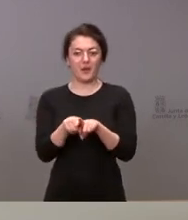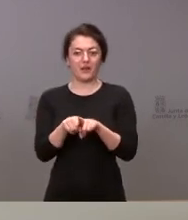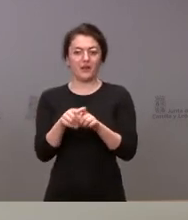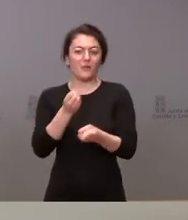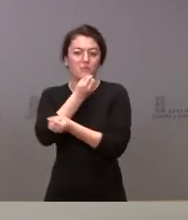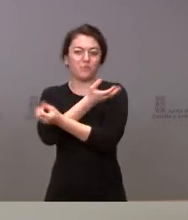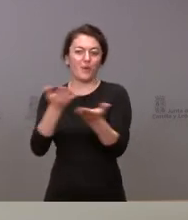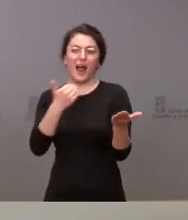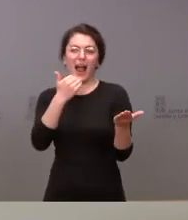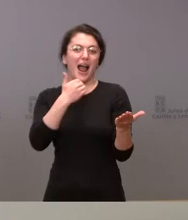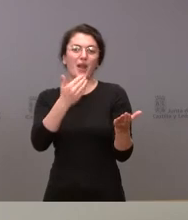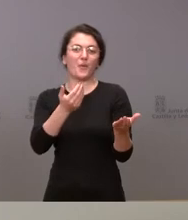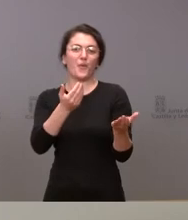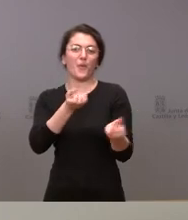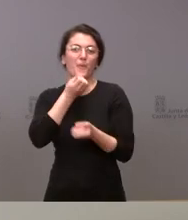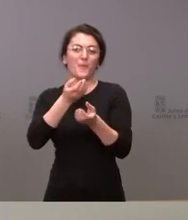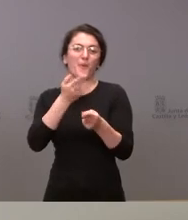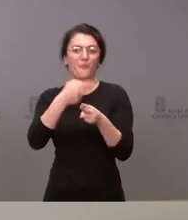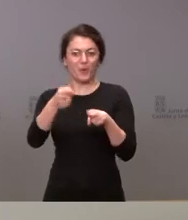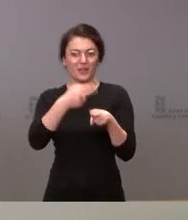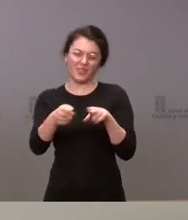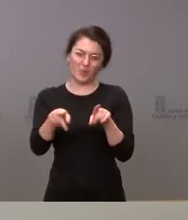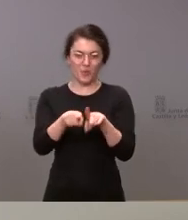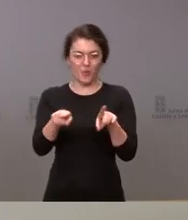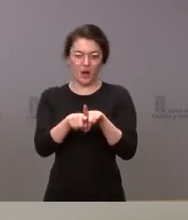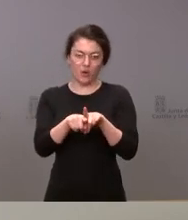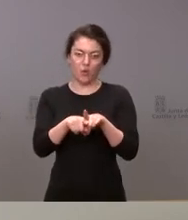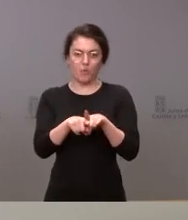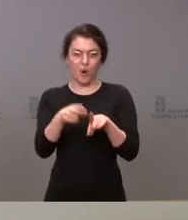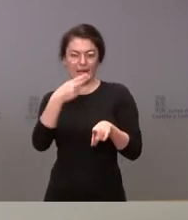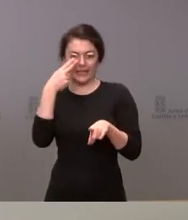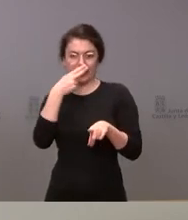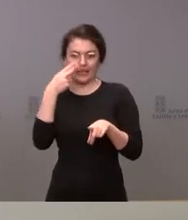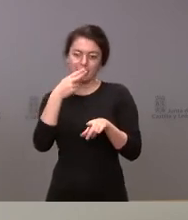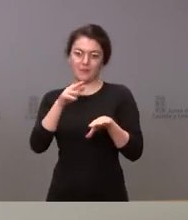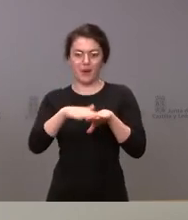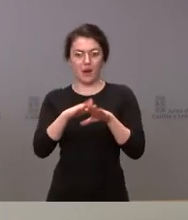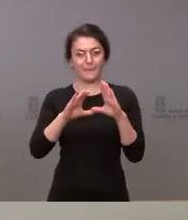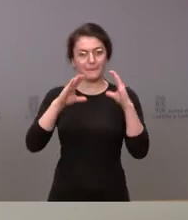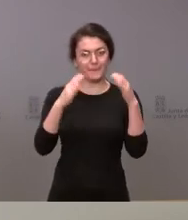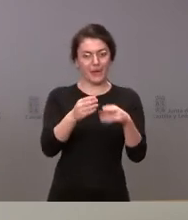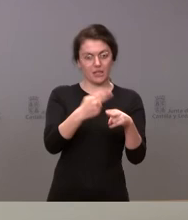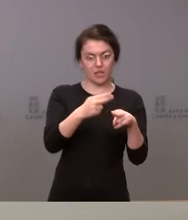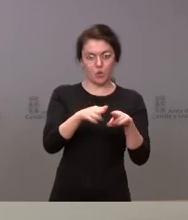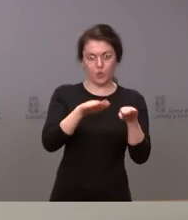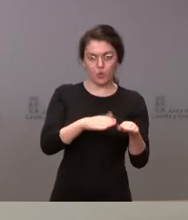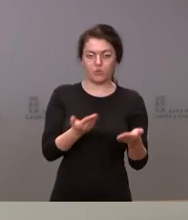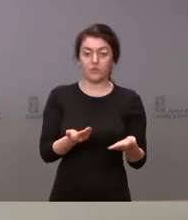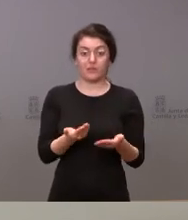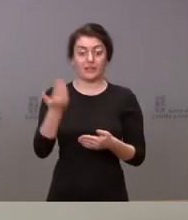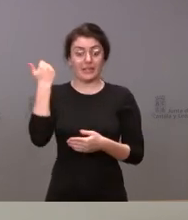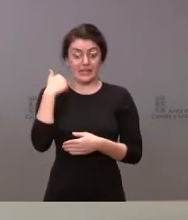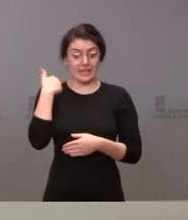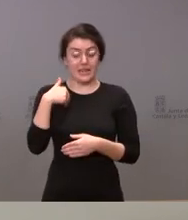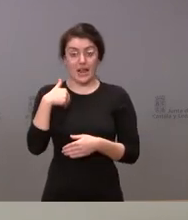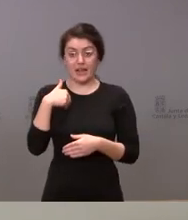entender desde un interés partidista. Más allá de que lógicamente hoy Castilla y León ya no está en el proceso electoral y por tanto